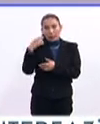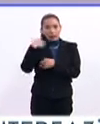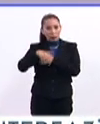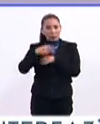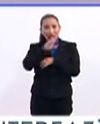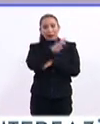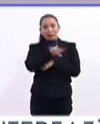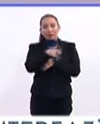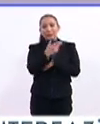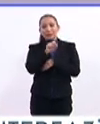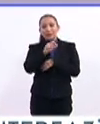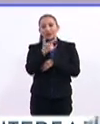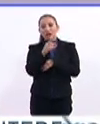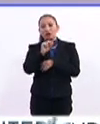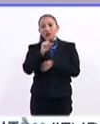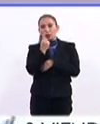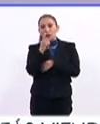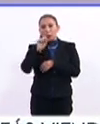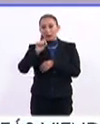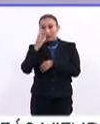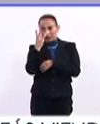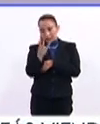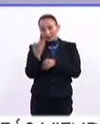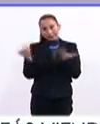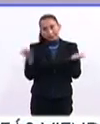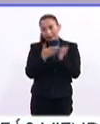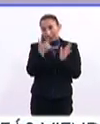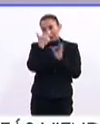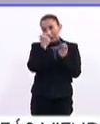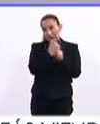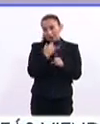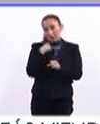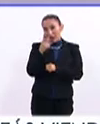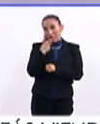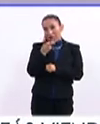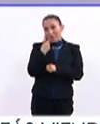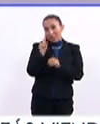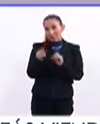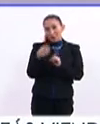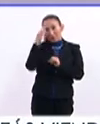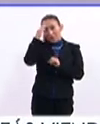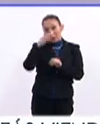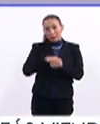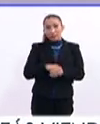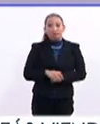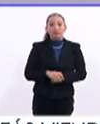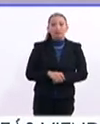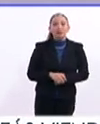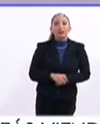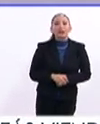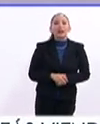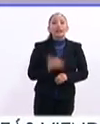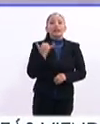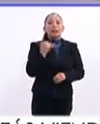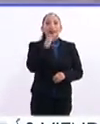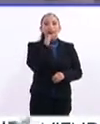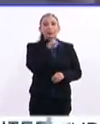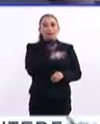el teléfono, 1327-8123. Digo, siete años de decirlo, me lo quedé grabado y